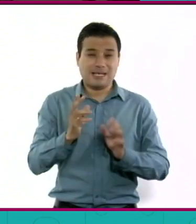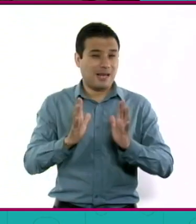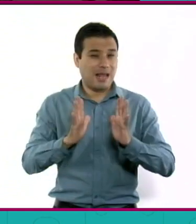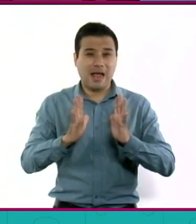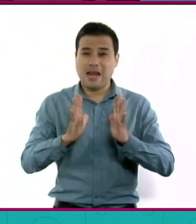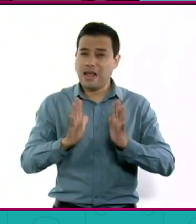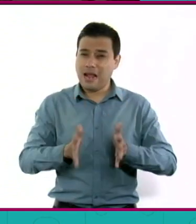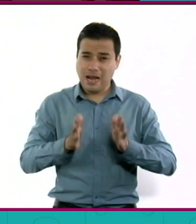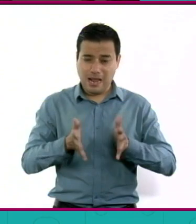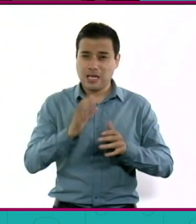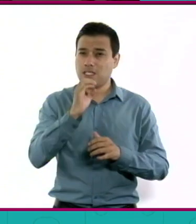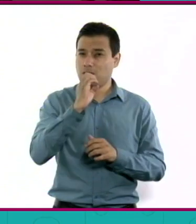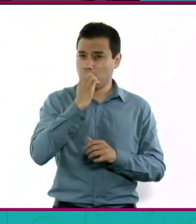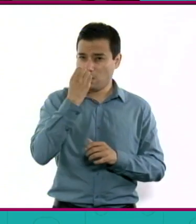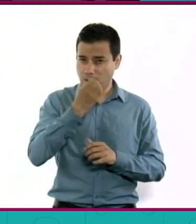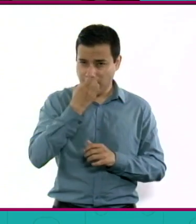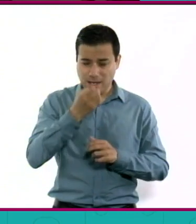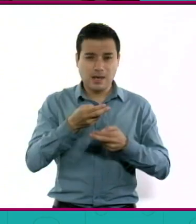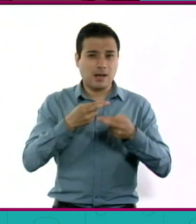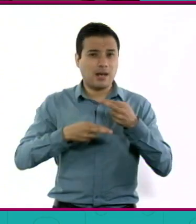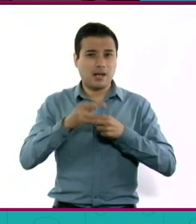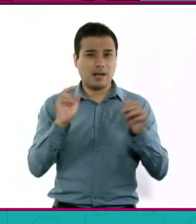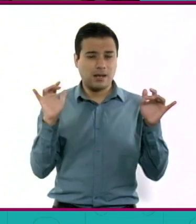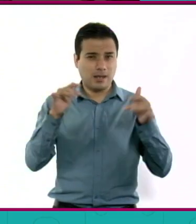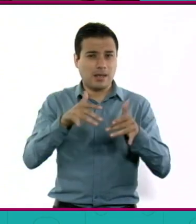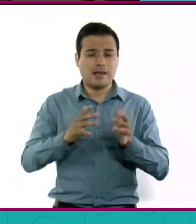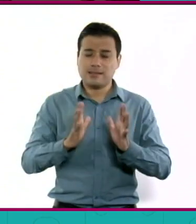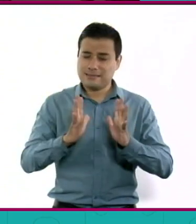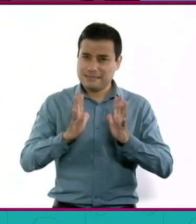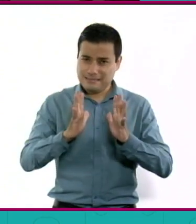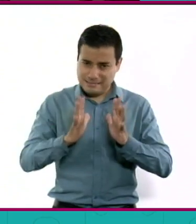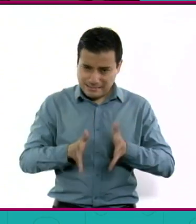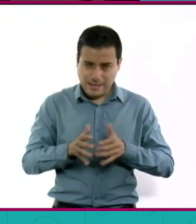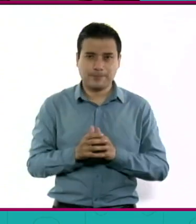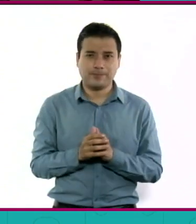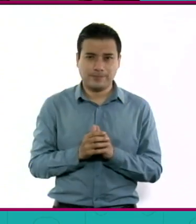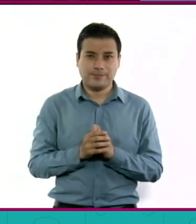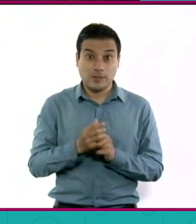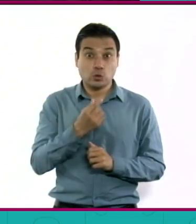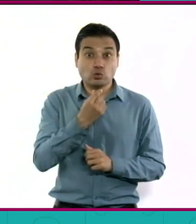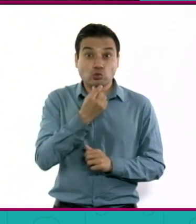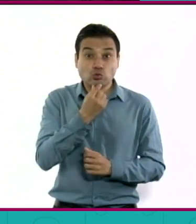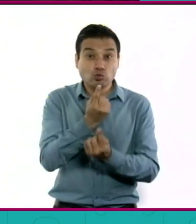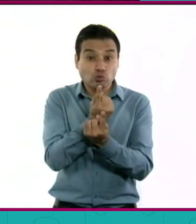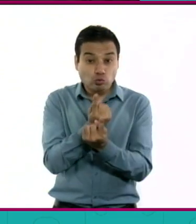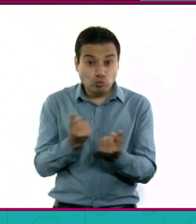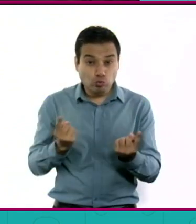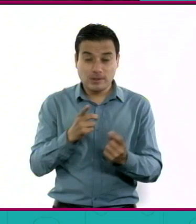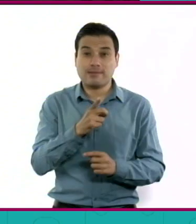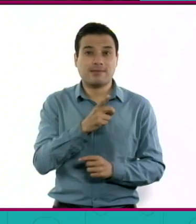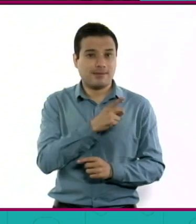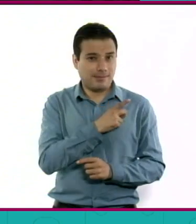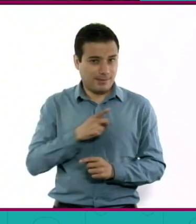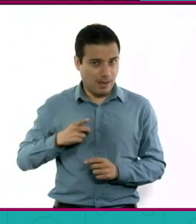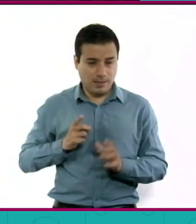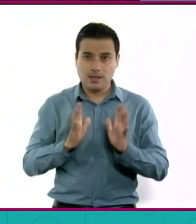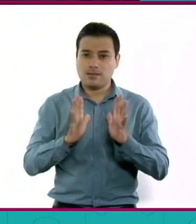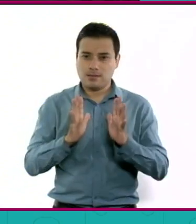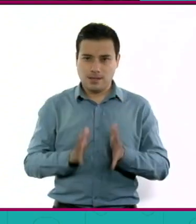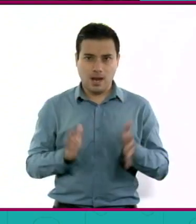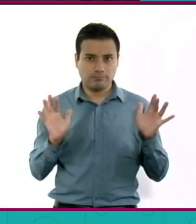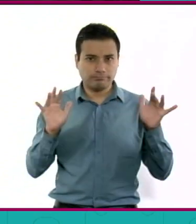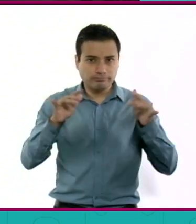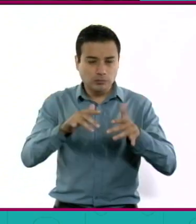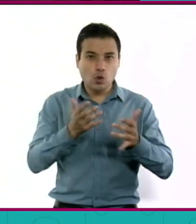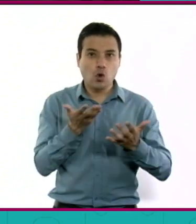necesitamos regresar a clases, necesitamos que nuestros niños regresen a estar conviviendo, que es